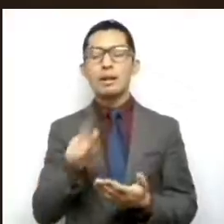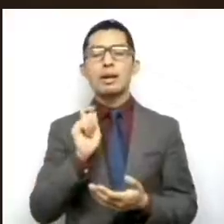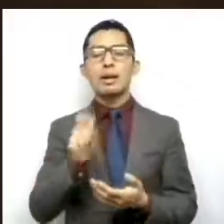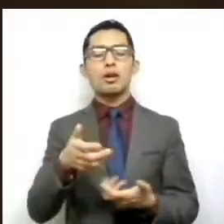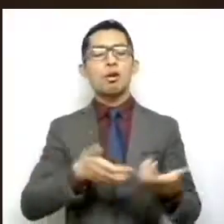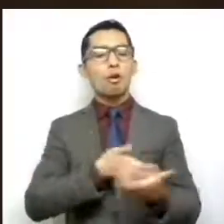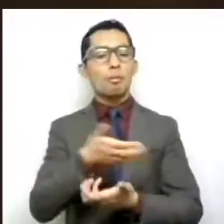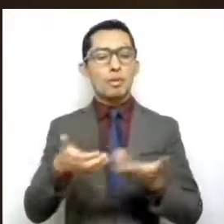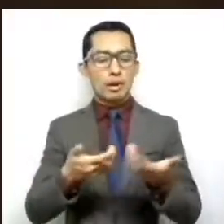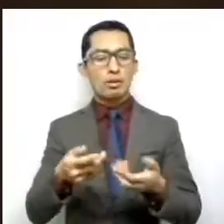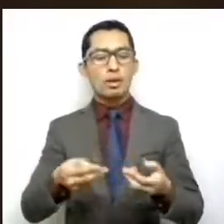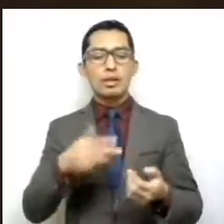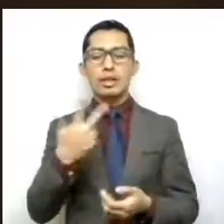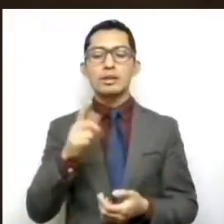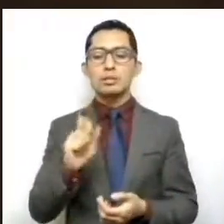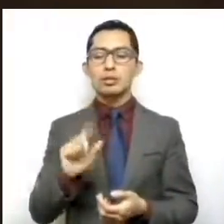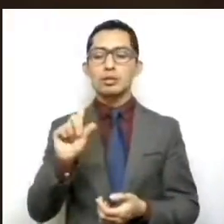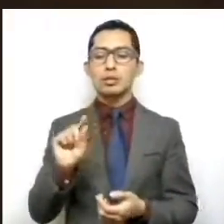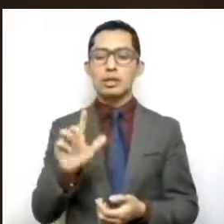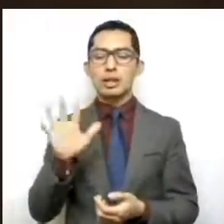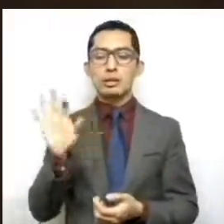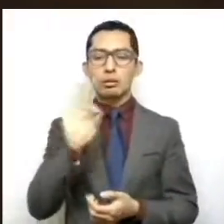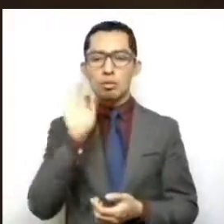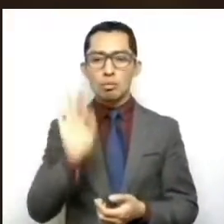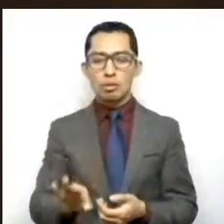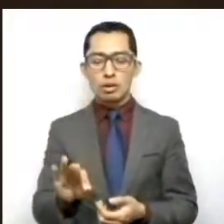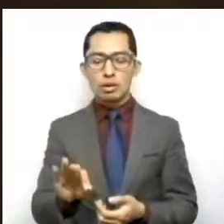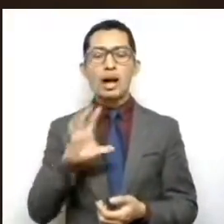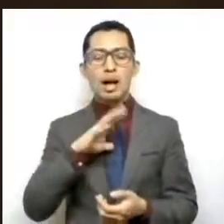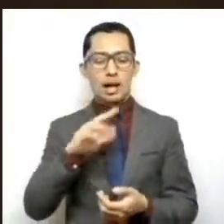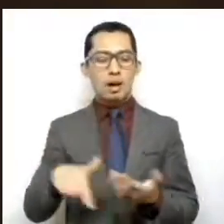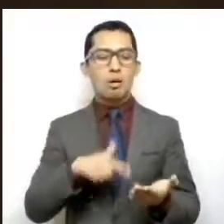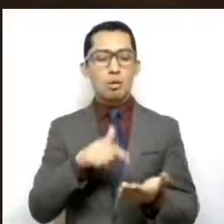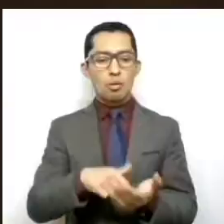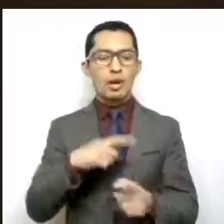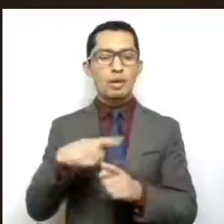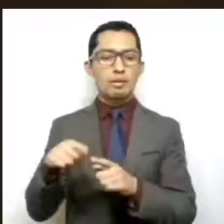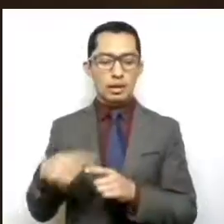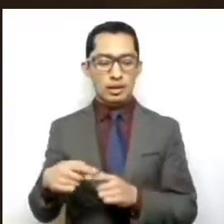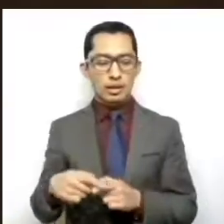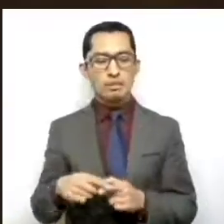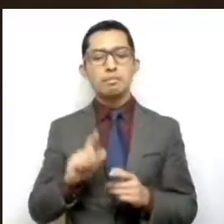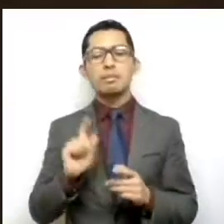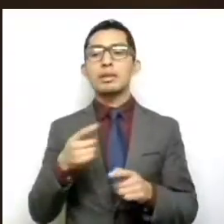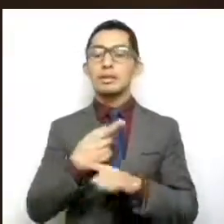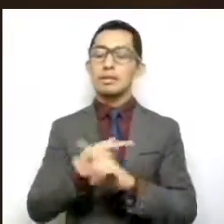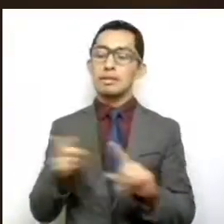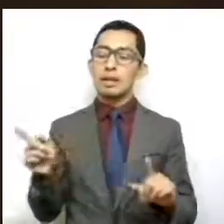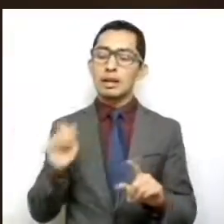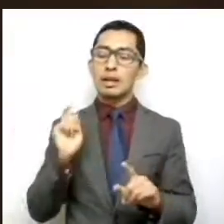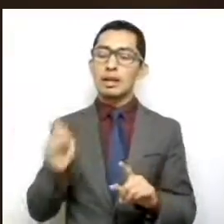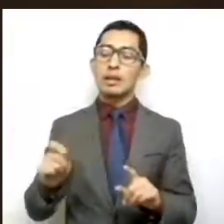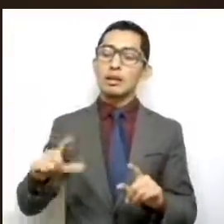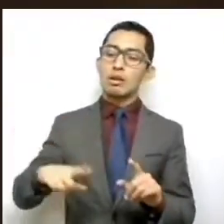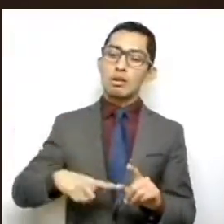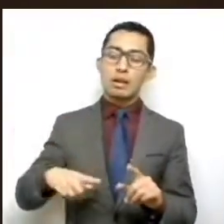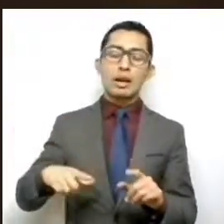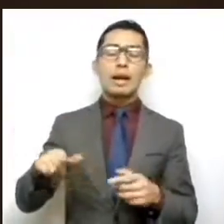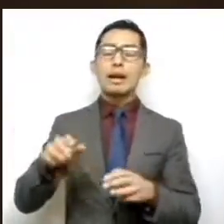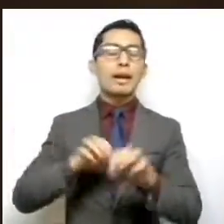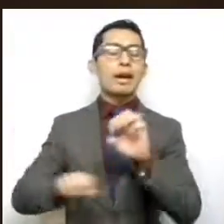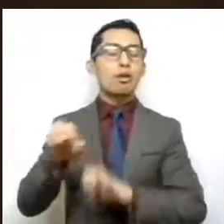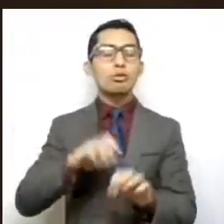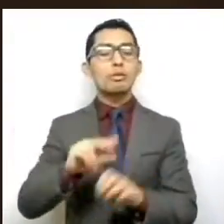tuvo un 13.75 por ciento de establecimientos nacientes, mientras que los sectores de servicios privados no financieros